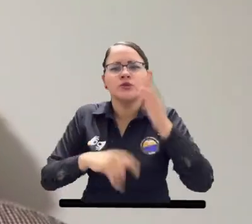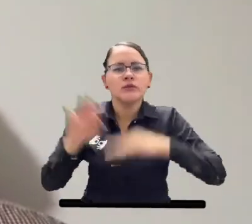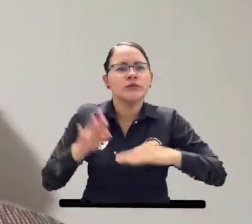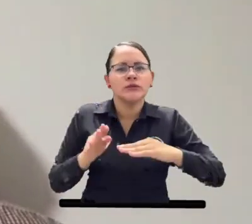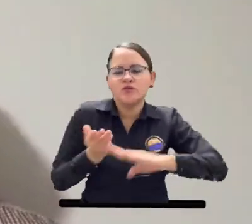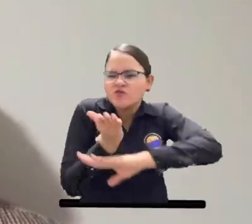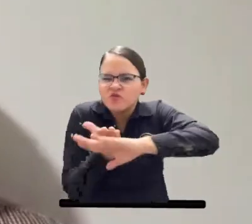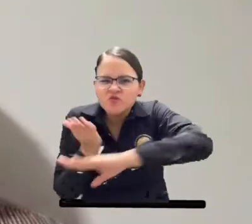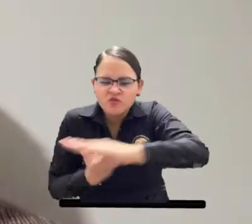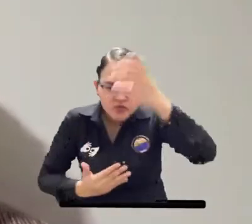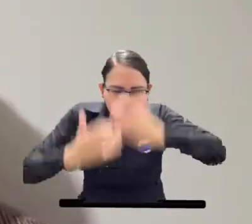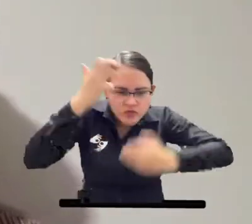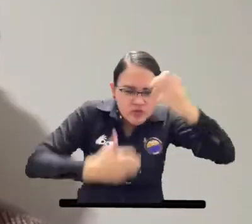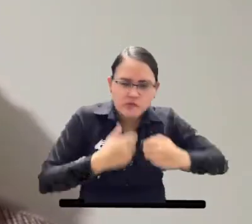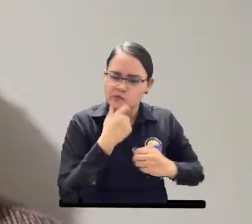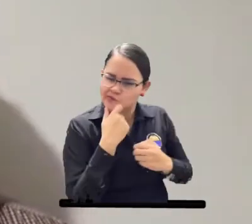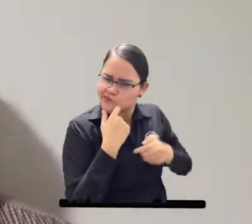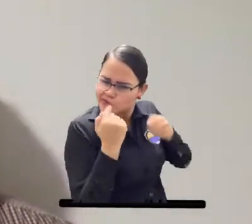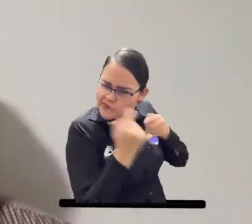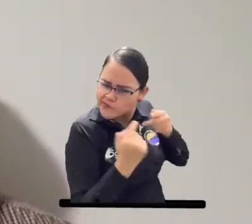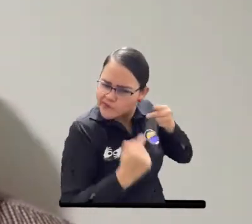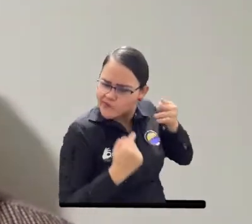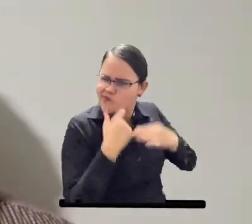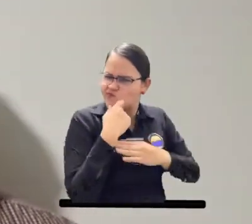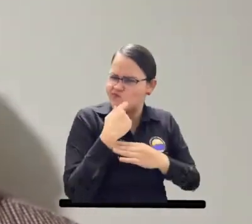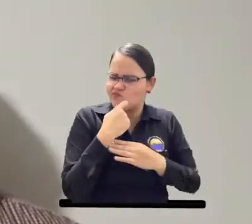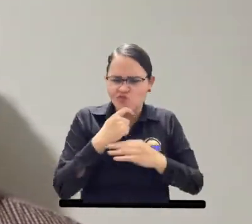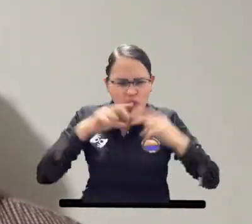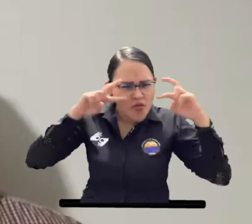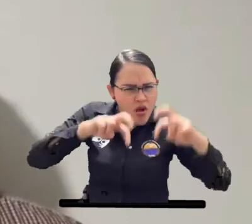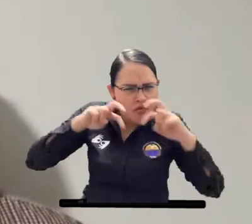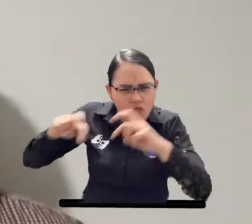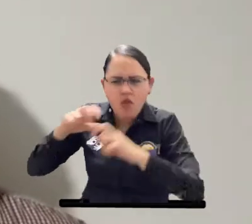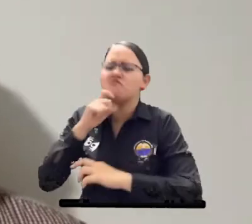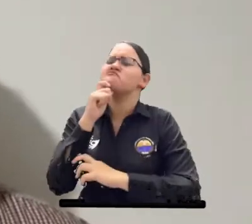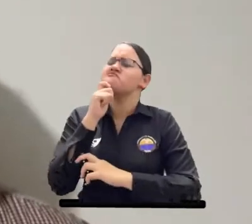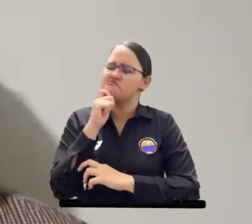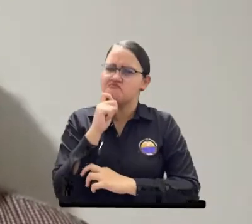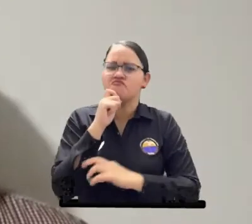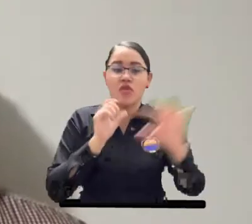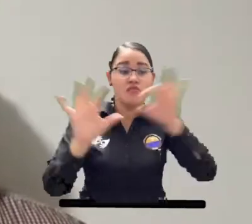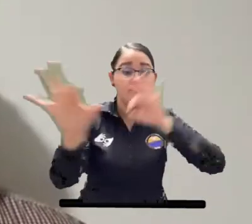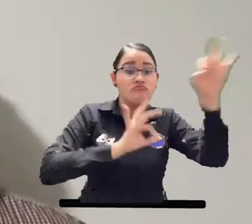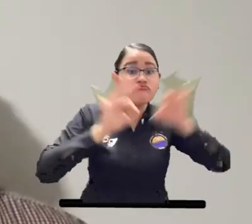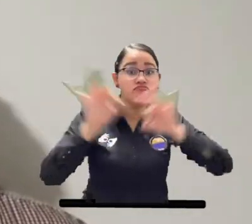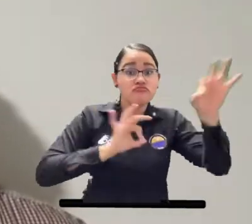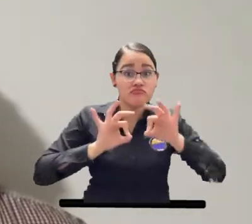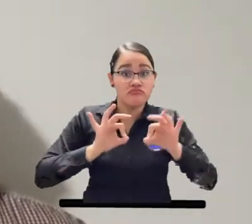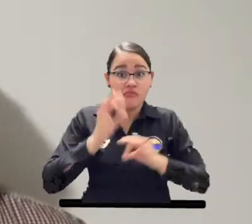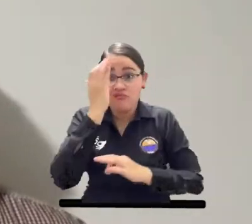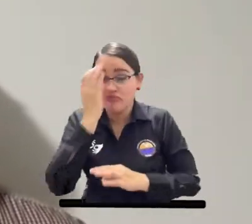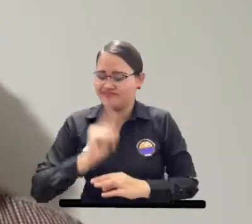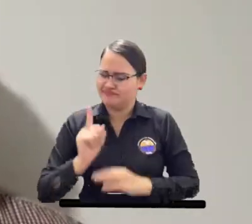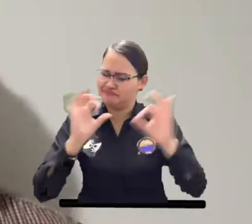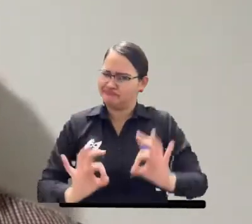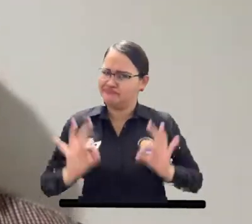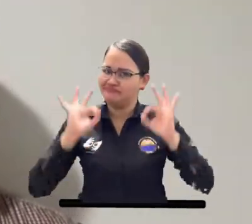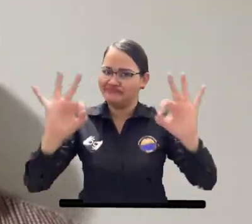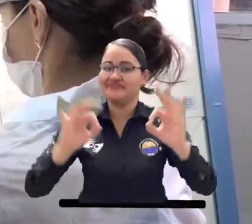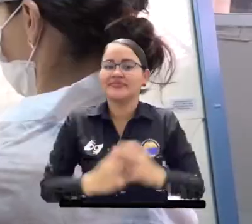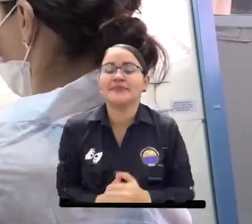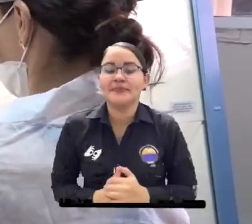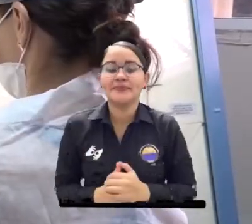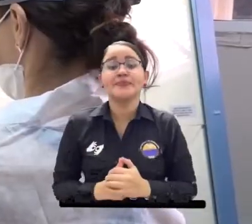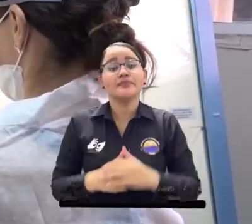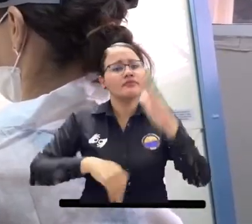externos que fueron muy rigurosos, que aplicaron una metodología que llevó a que estos proyectos seleccionados fueran de la más alta